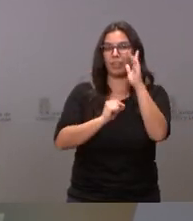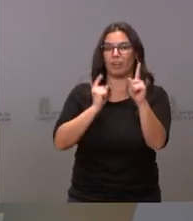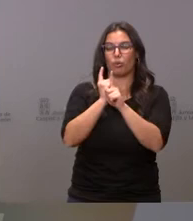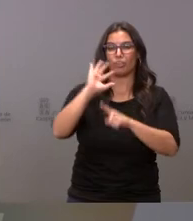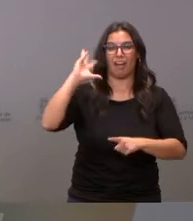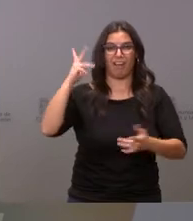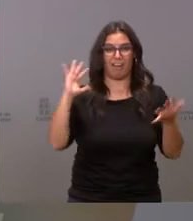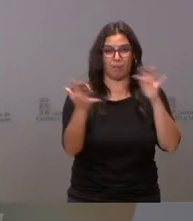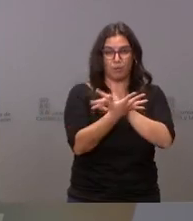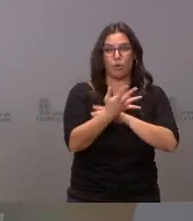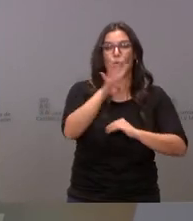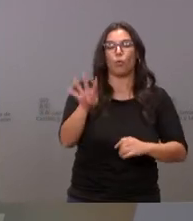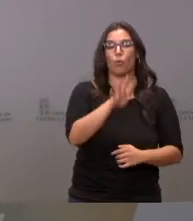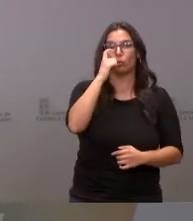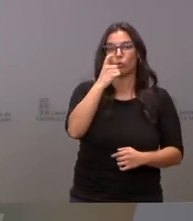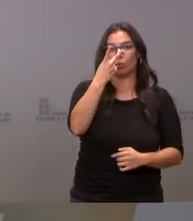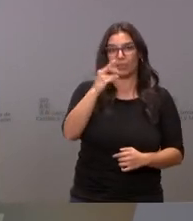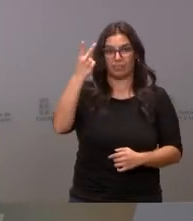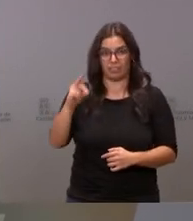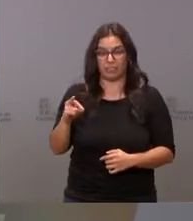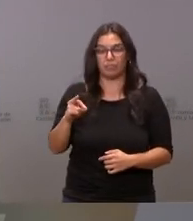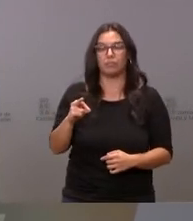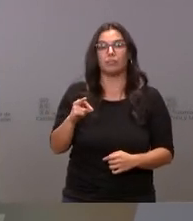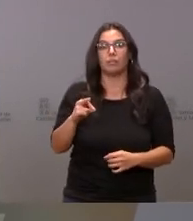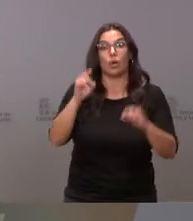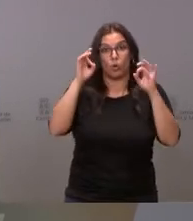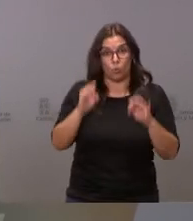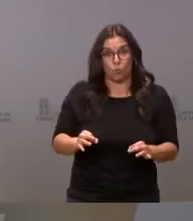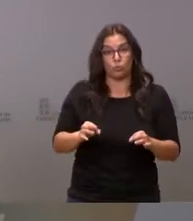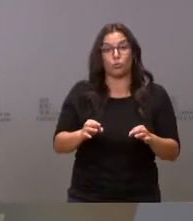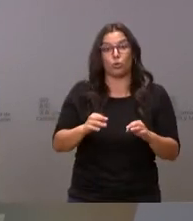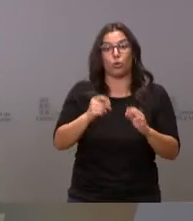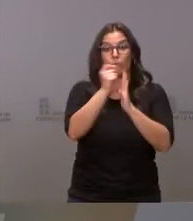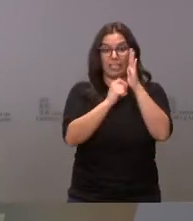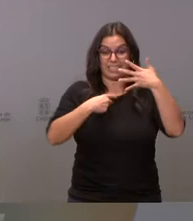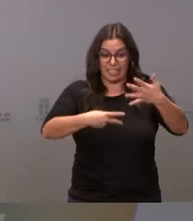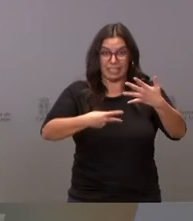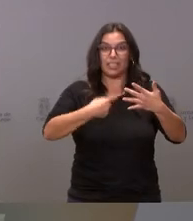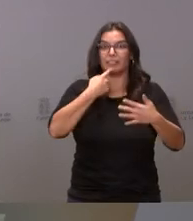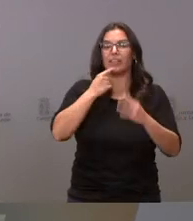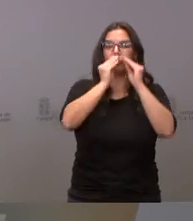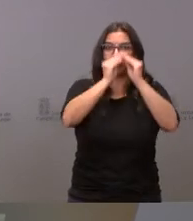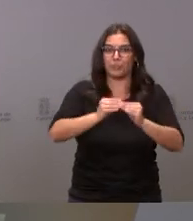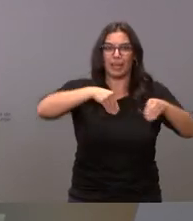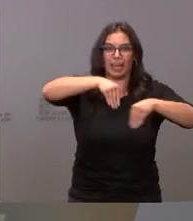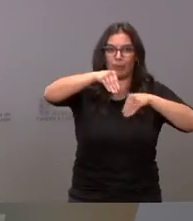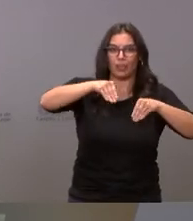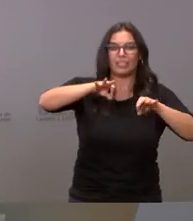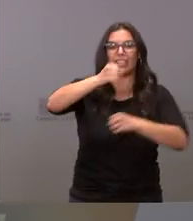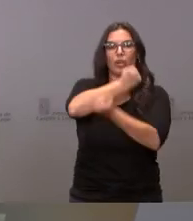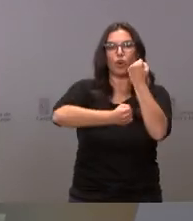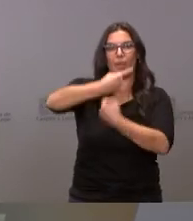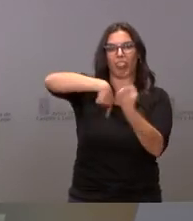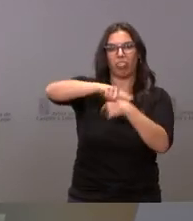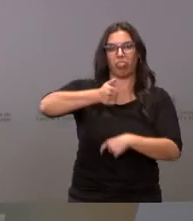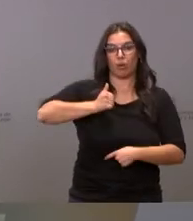climático de 4 de junio de 2020, que precisamente la séptima medida era la elaboración de una estrategia de economía circular